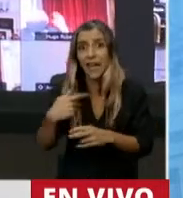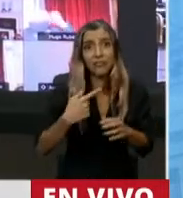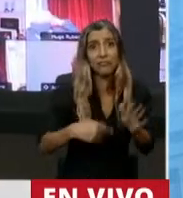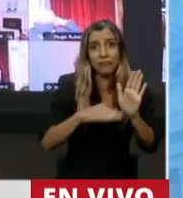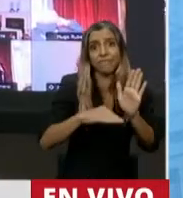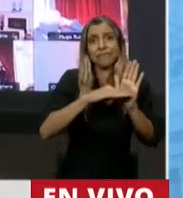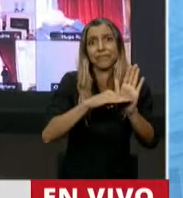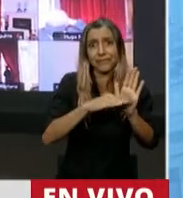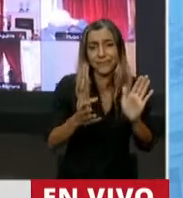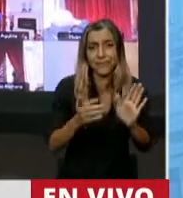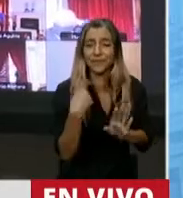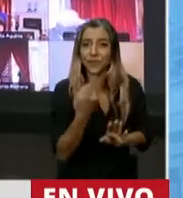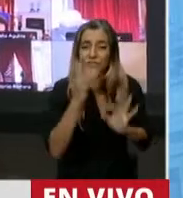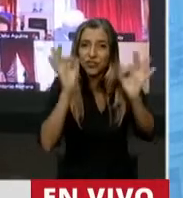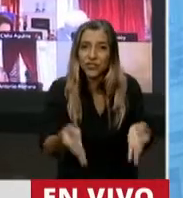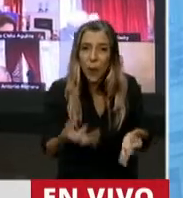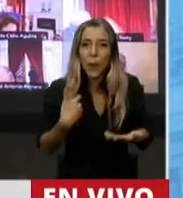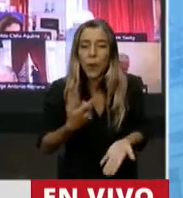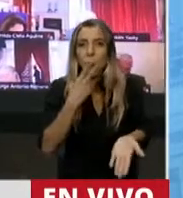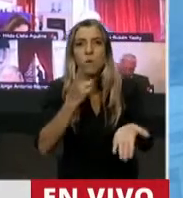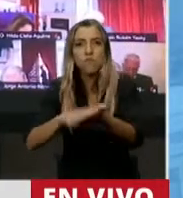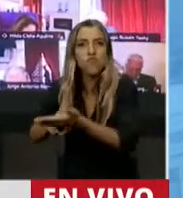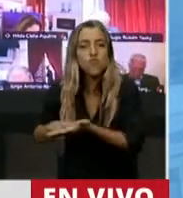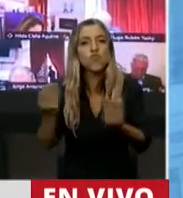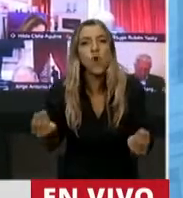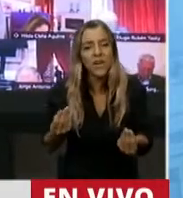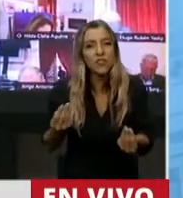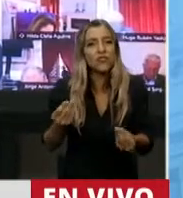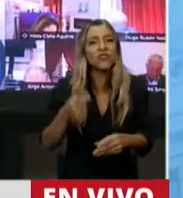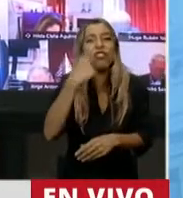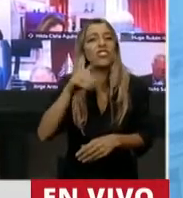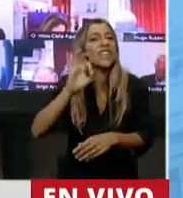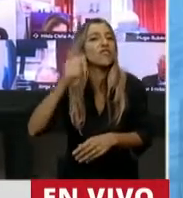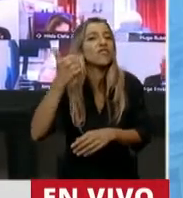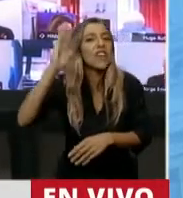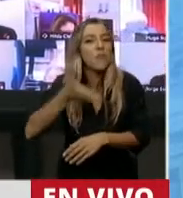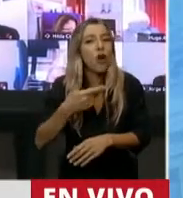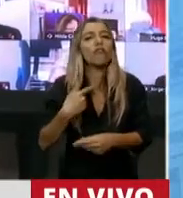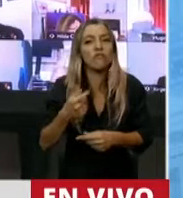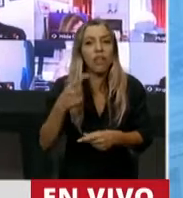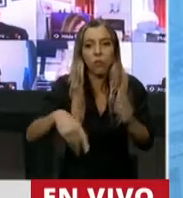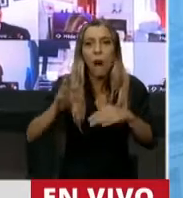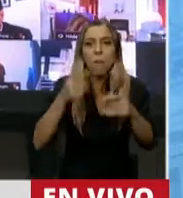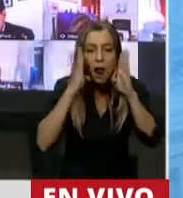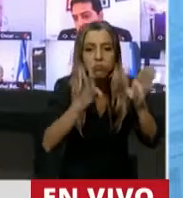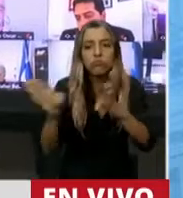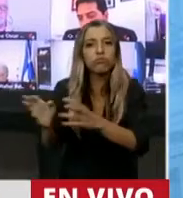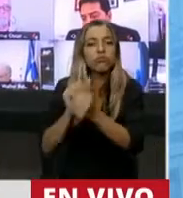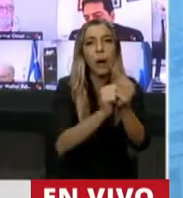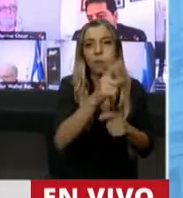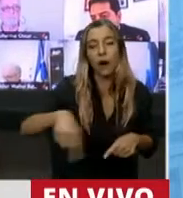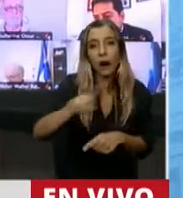tributaria formal sobre el sector corporativo del 106%. En la gestión anterior del presidente Macri,